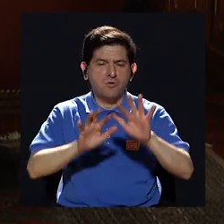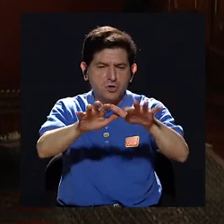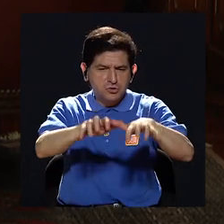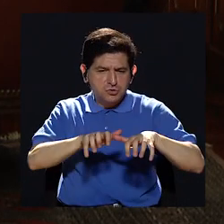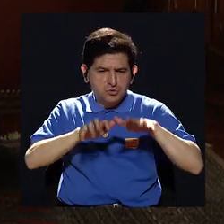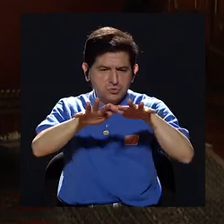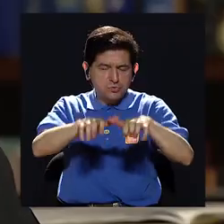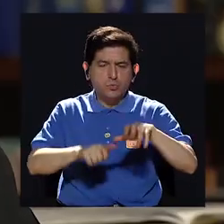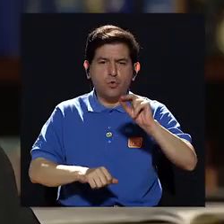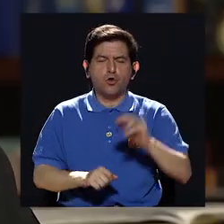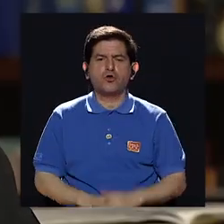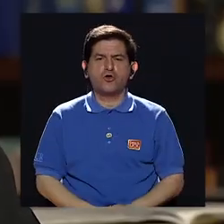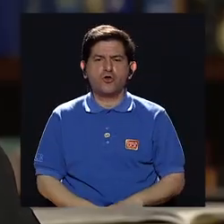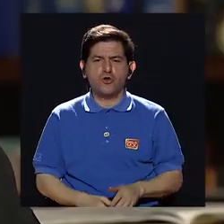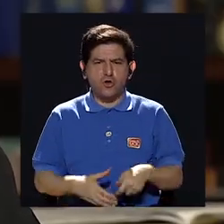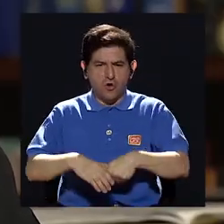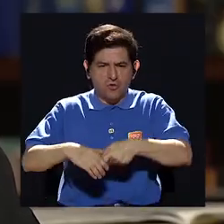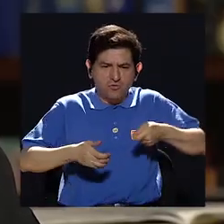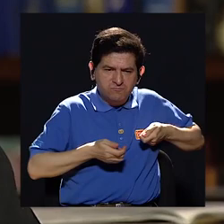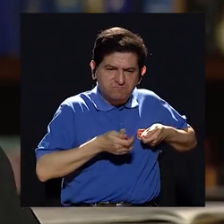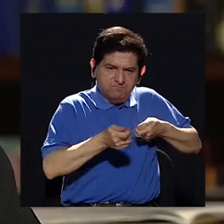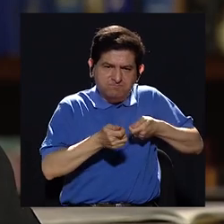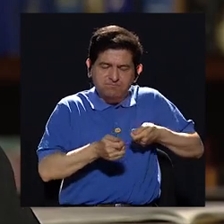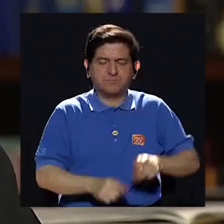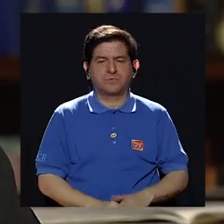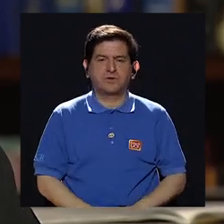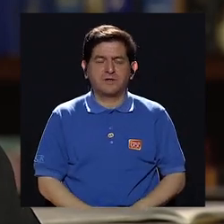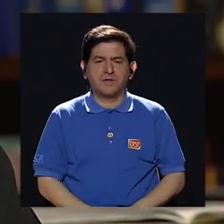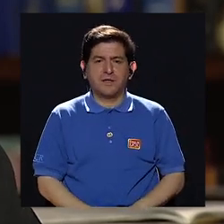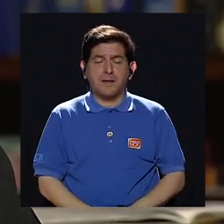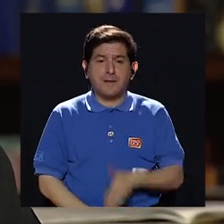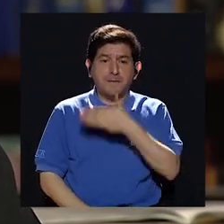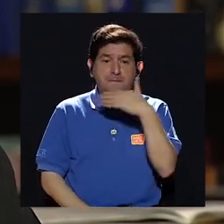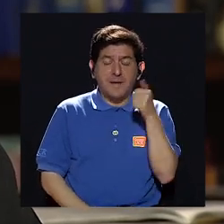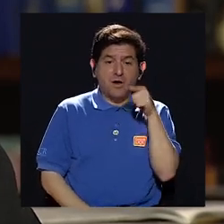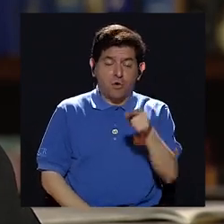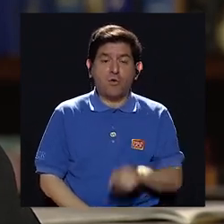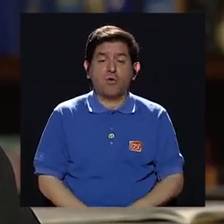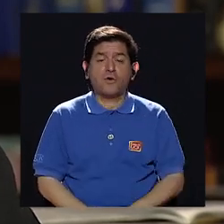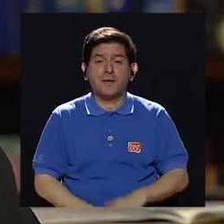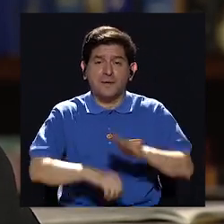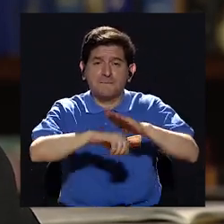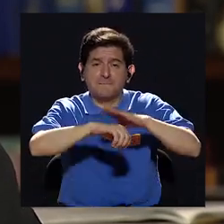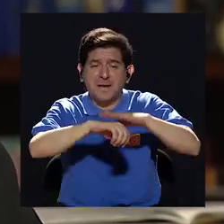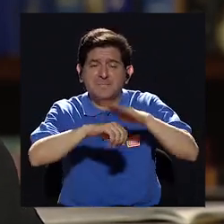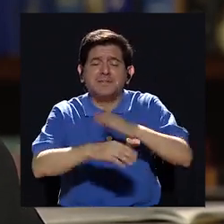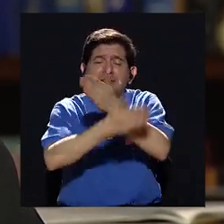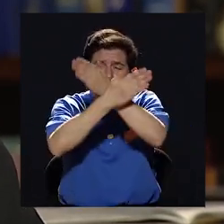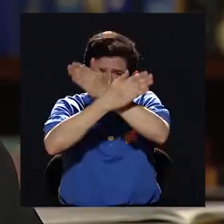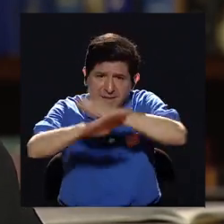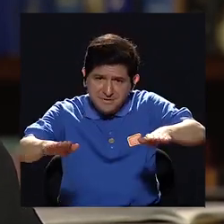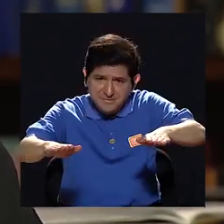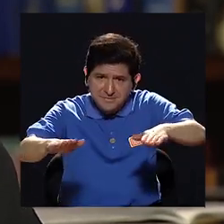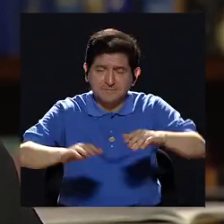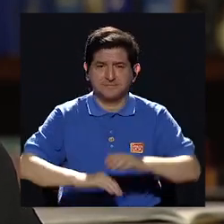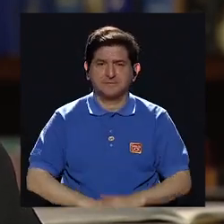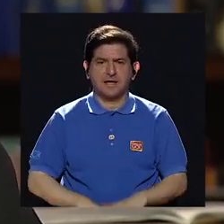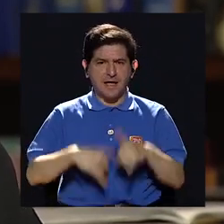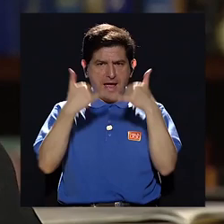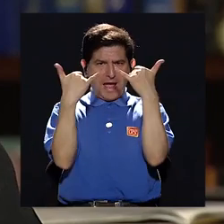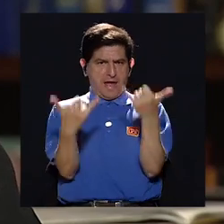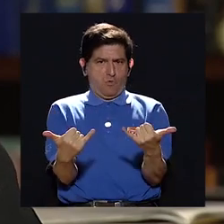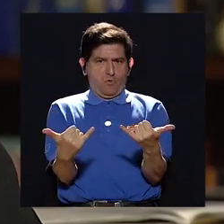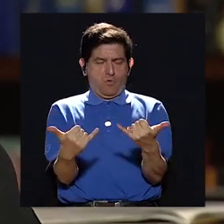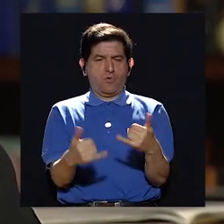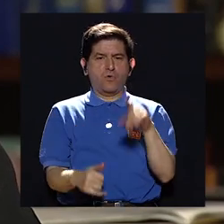de espadas, asadones, en lugar de arpones. Déjenos en paz. Ahora,